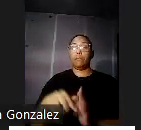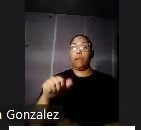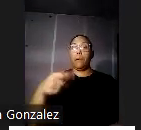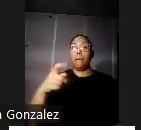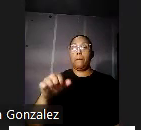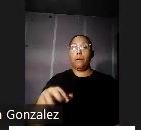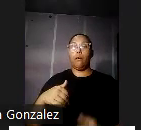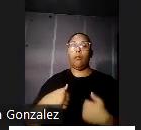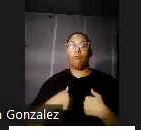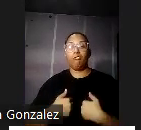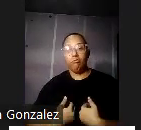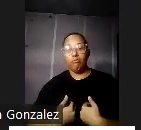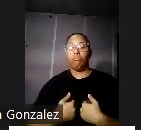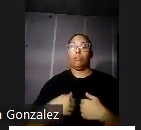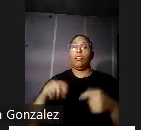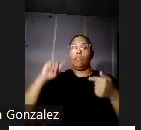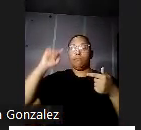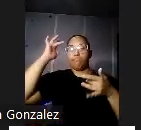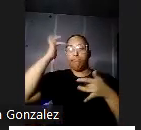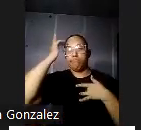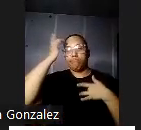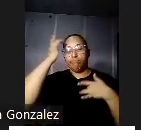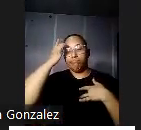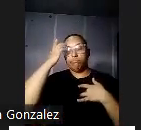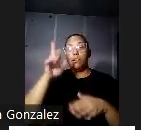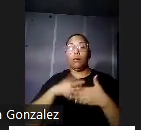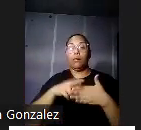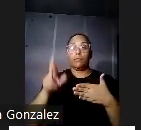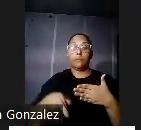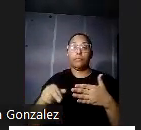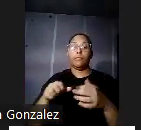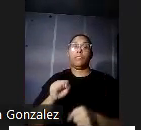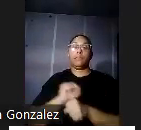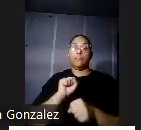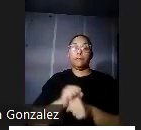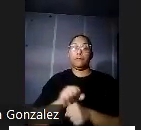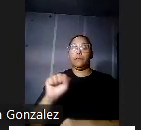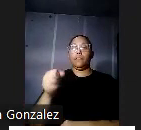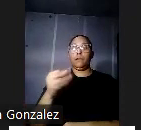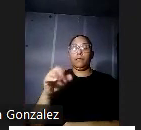indolencia como una enfermedad como resultado del trabajo de Ashford la asamblea legislativa de Puerto Rico